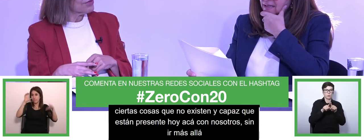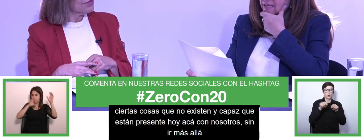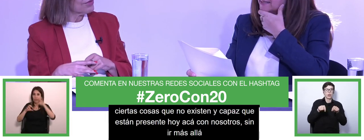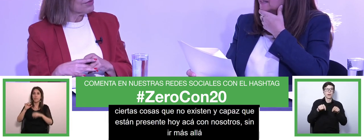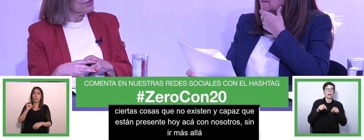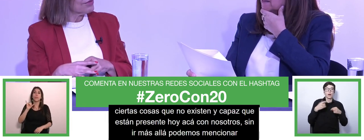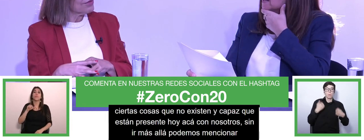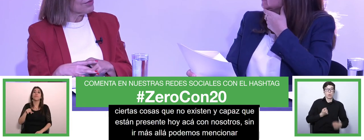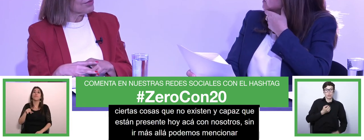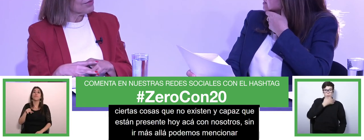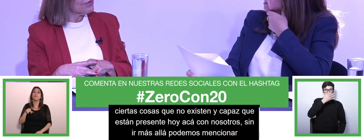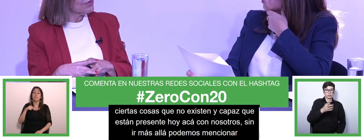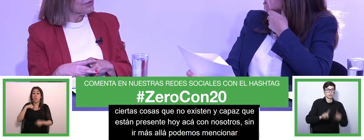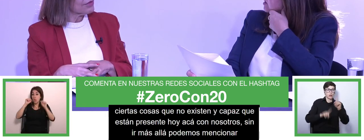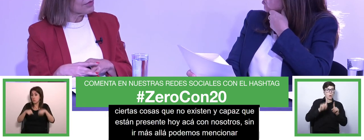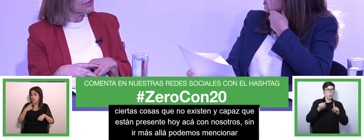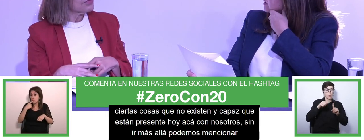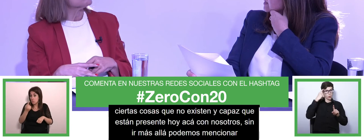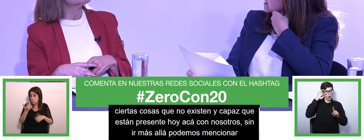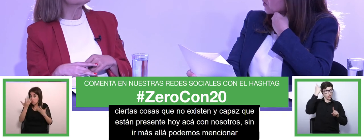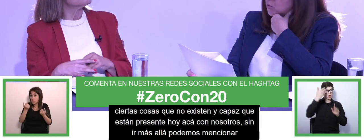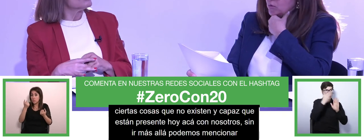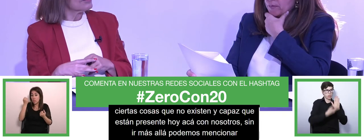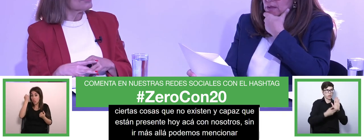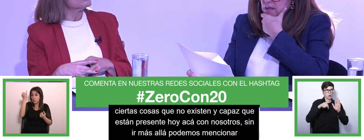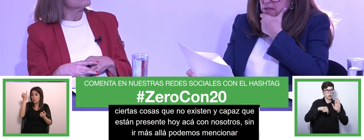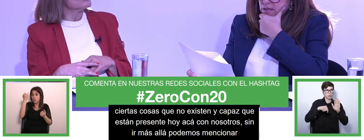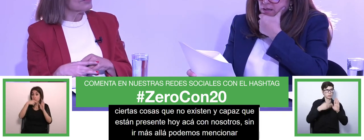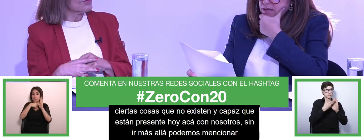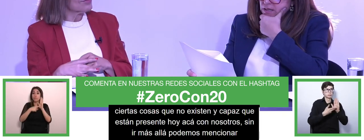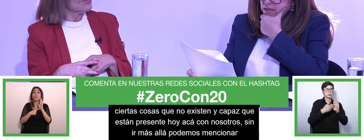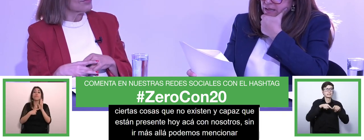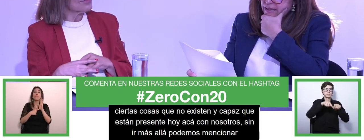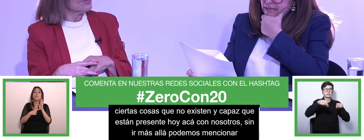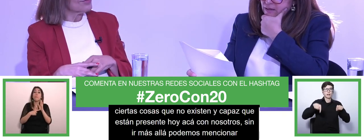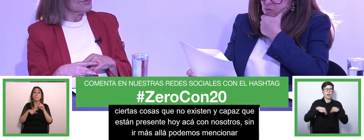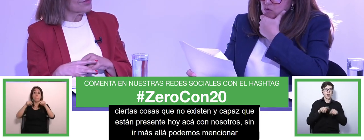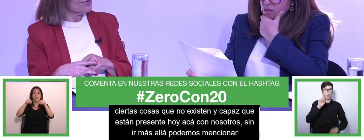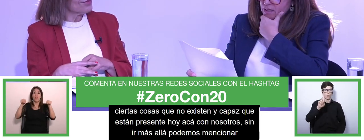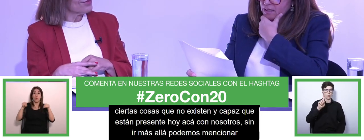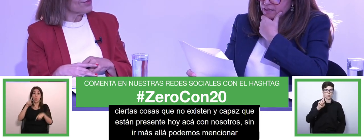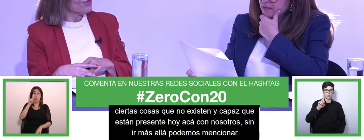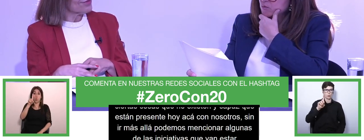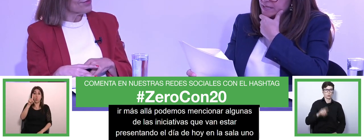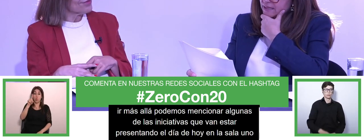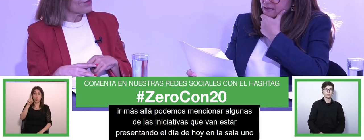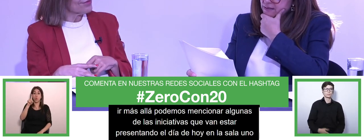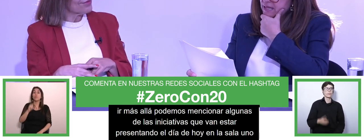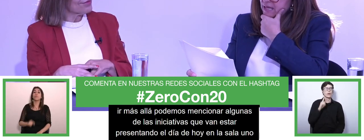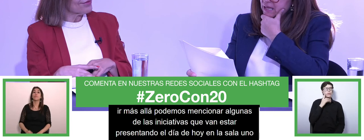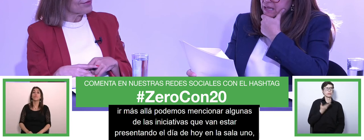iniciativas que van a estar presentando el día de hoy en la sala 1 ya tenemos una tenemos